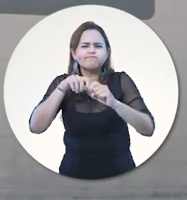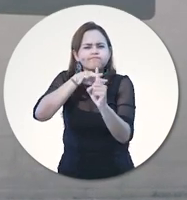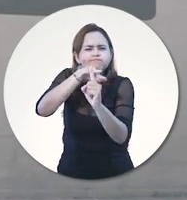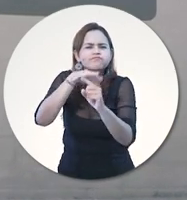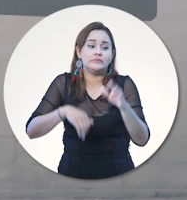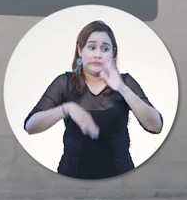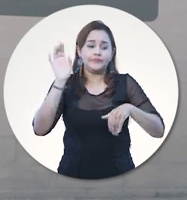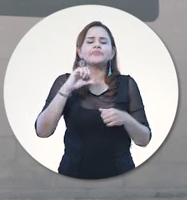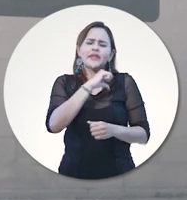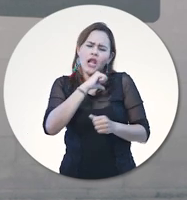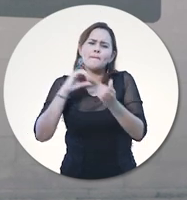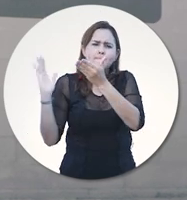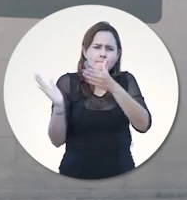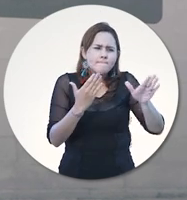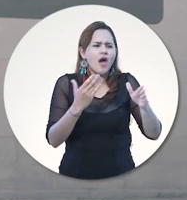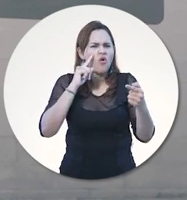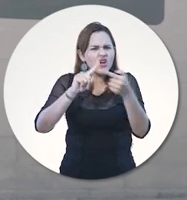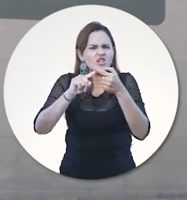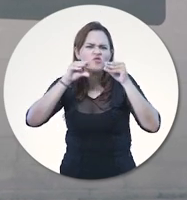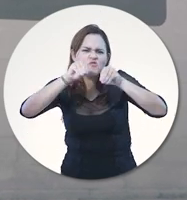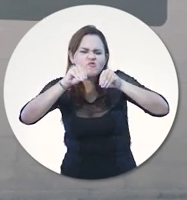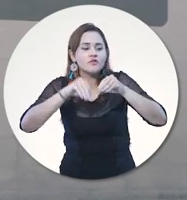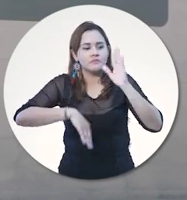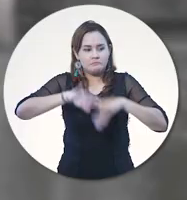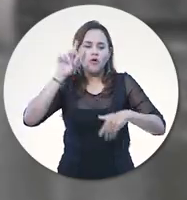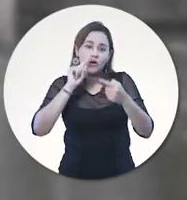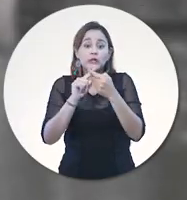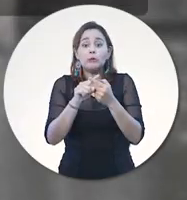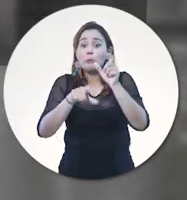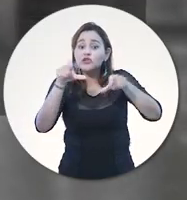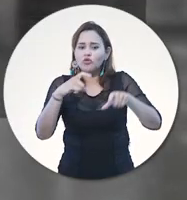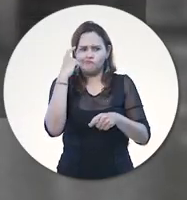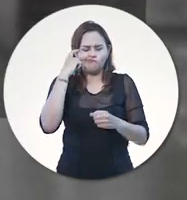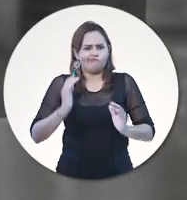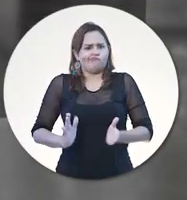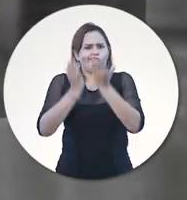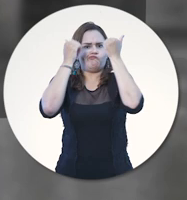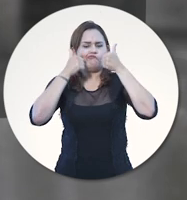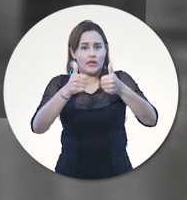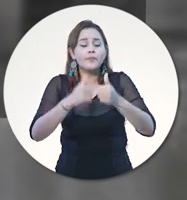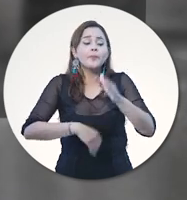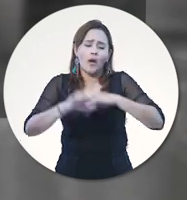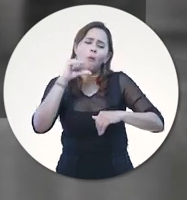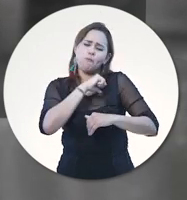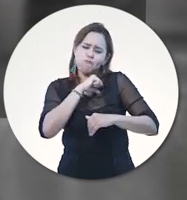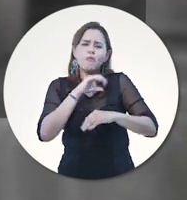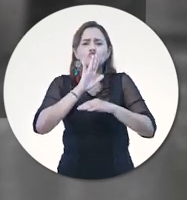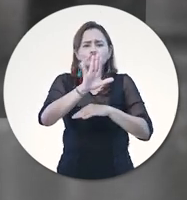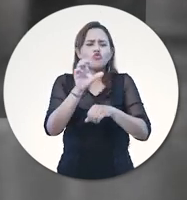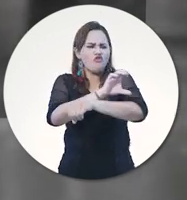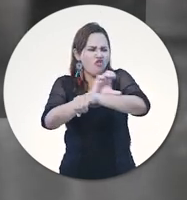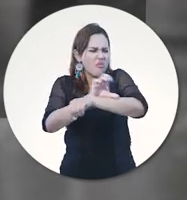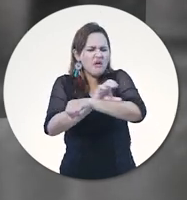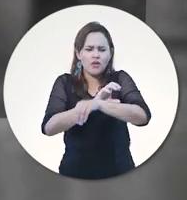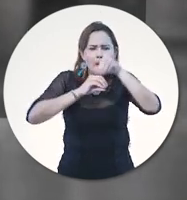Institucional de Capacitación para mejorar las competencias del personal. La universidad tiene sistemas informáticos para la